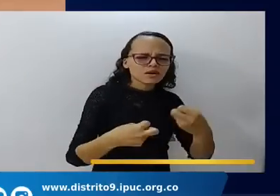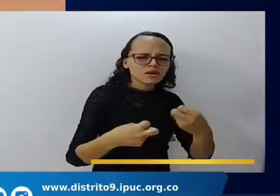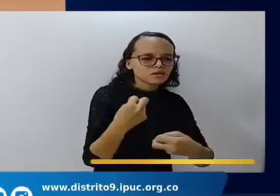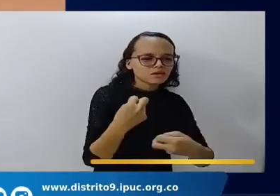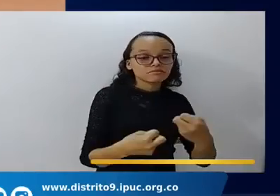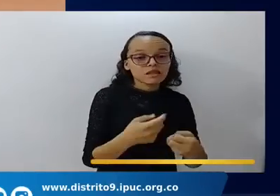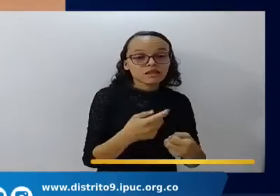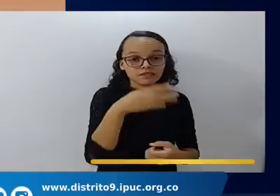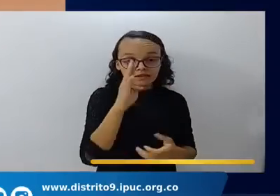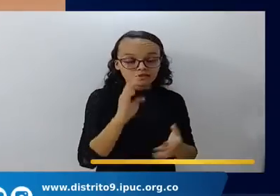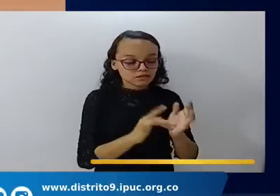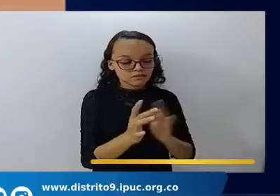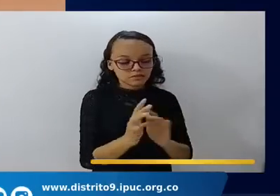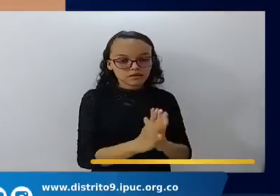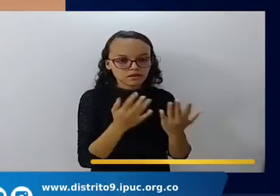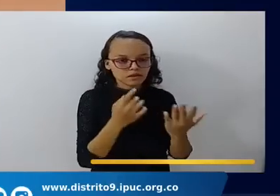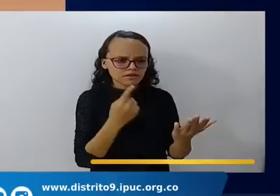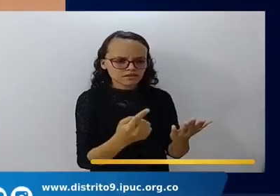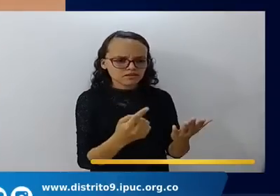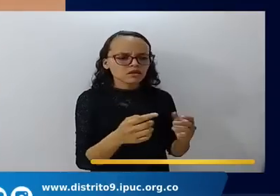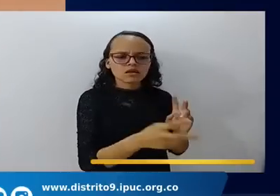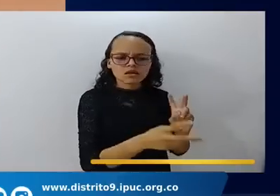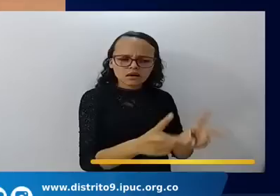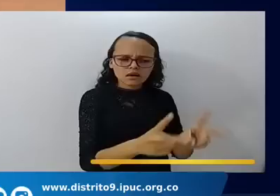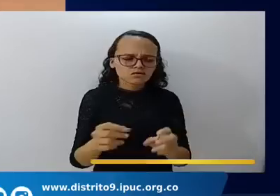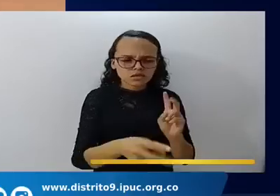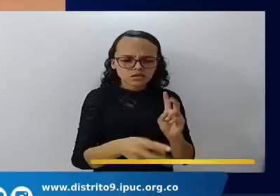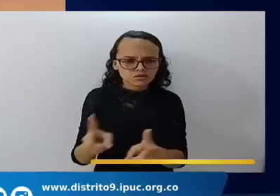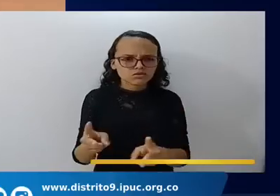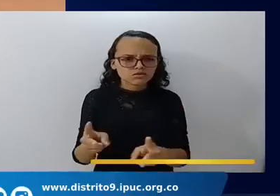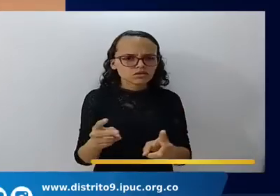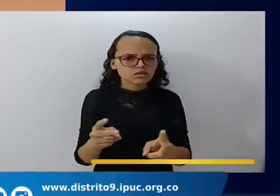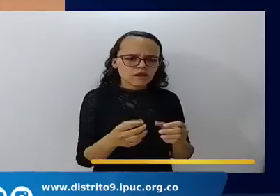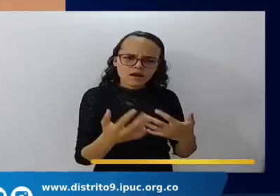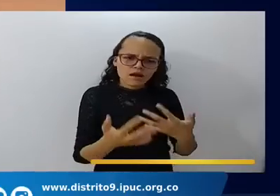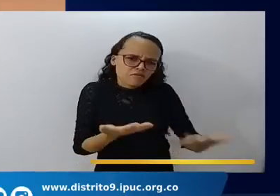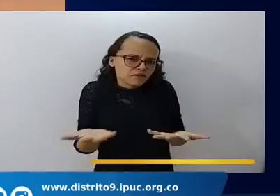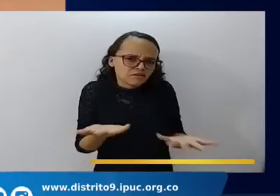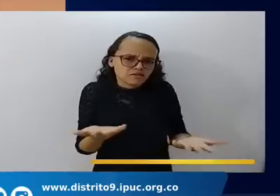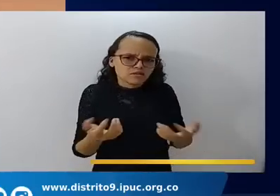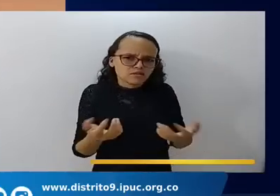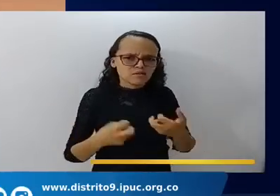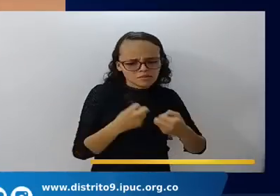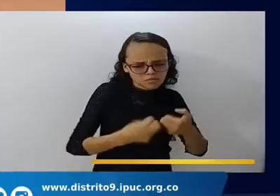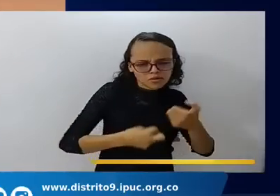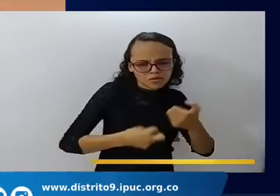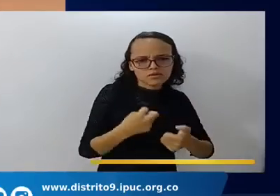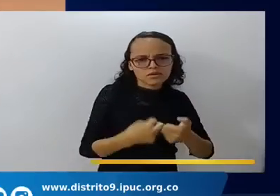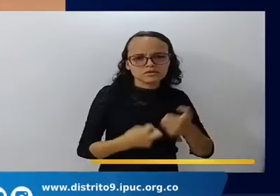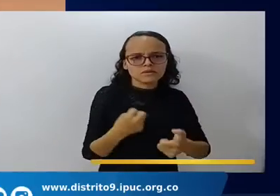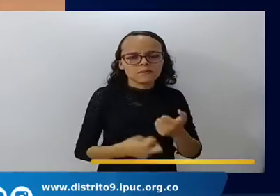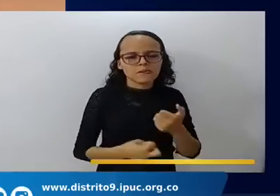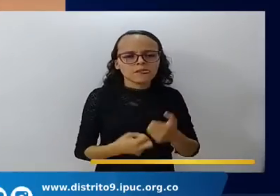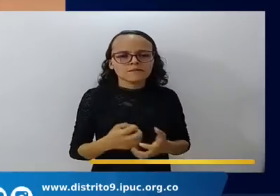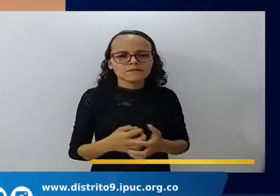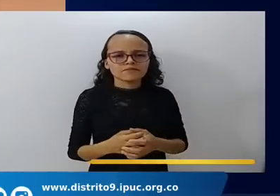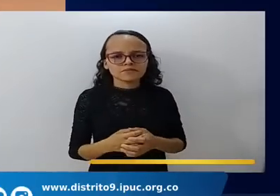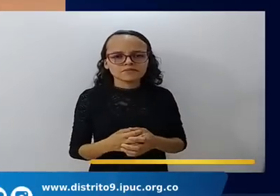tribulaciones pasemos, ¿Será que alguien en medio de la aflicción puede en esta mañana